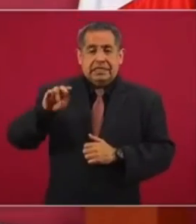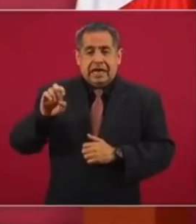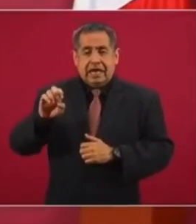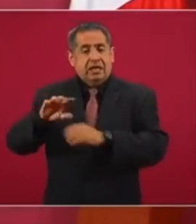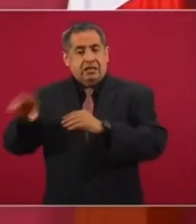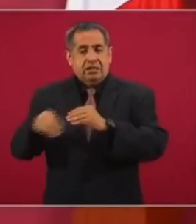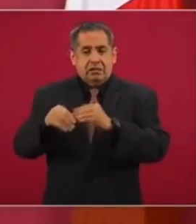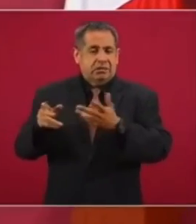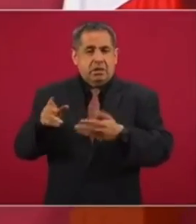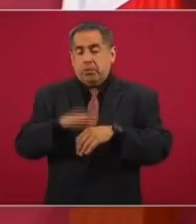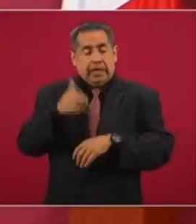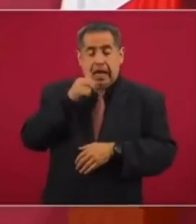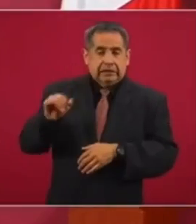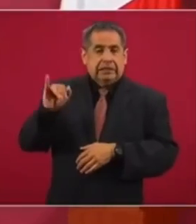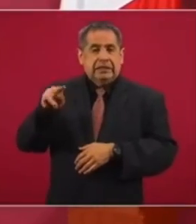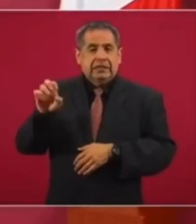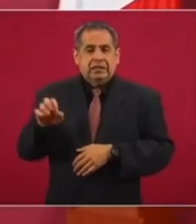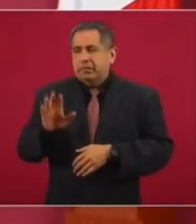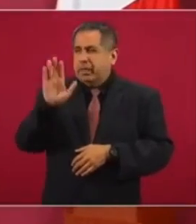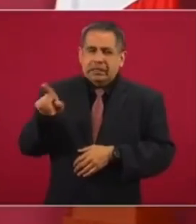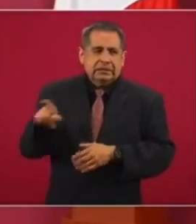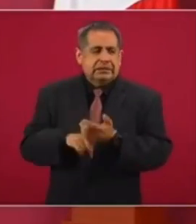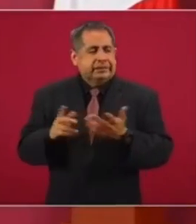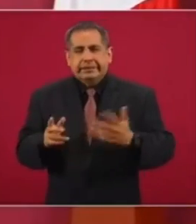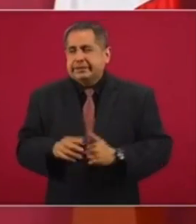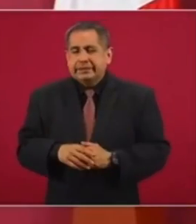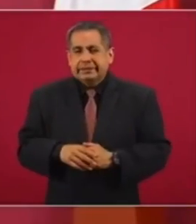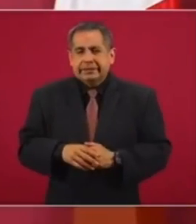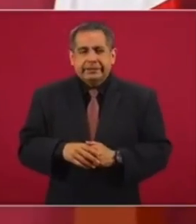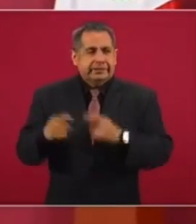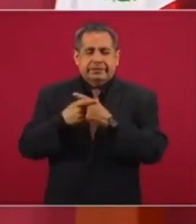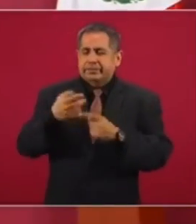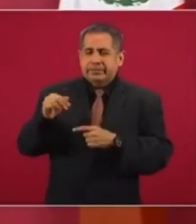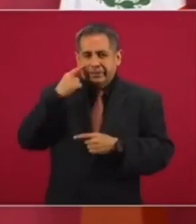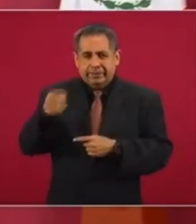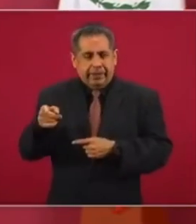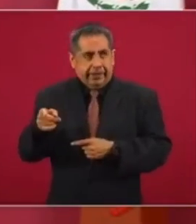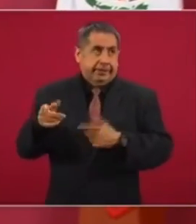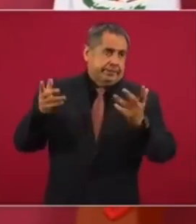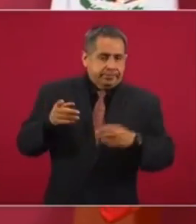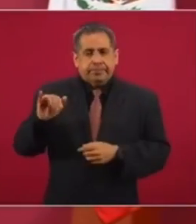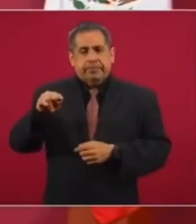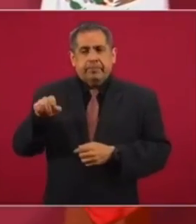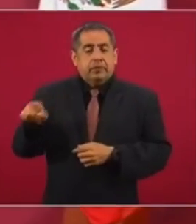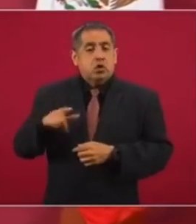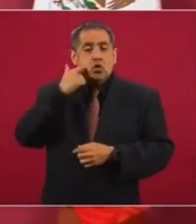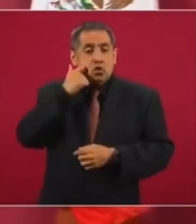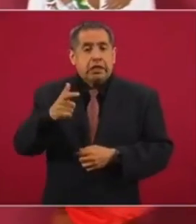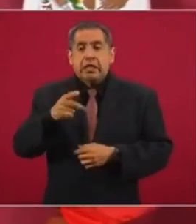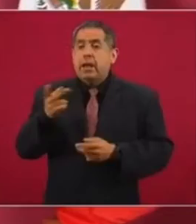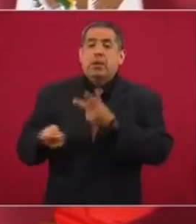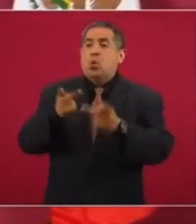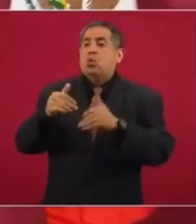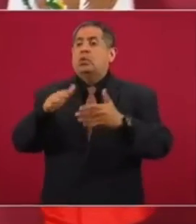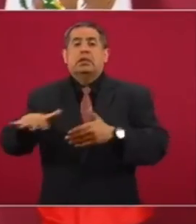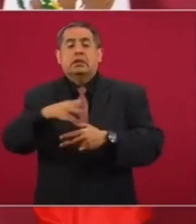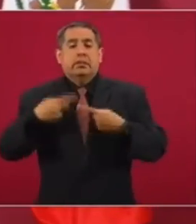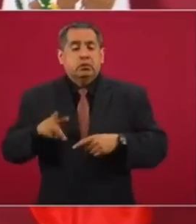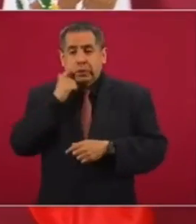agregan, porque los del INE, aunque parezca un contradechón o un contrasentido, no quieren las consultas.